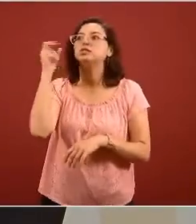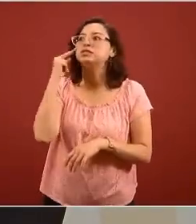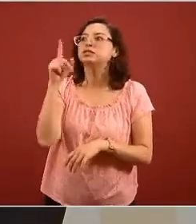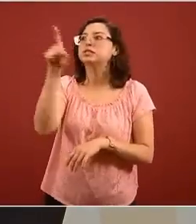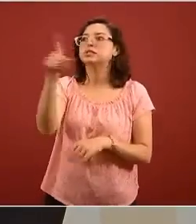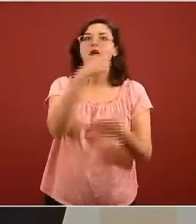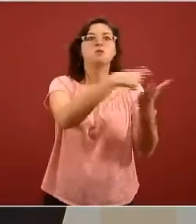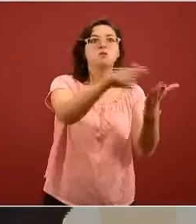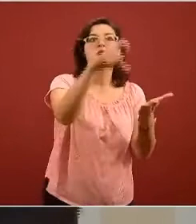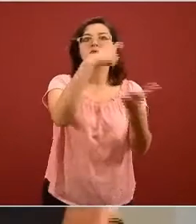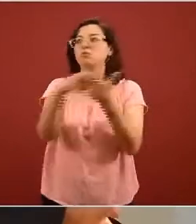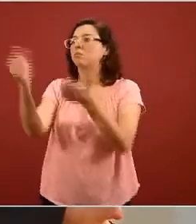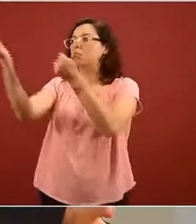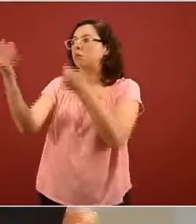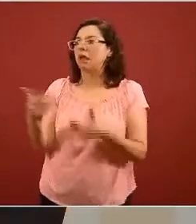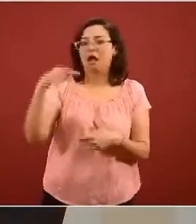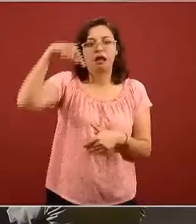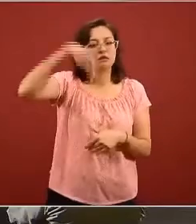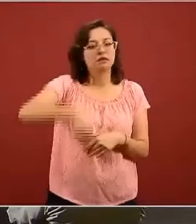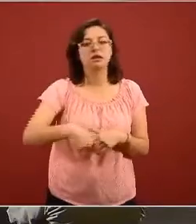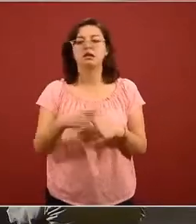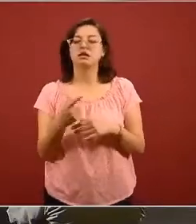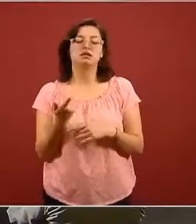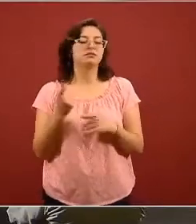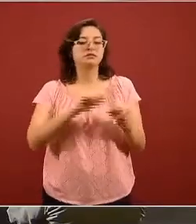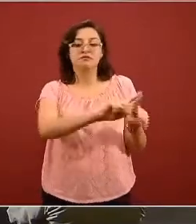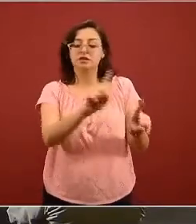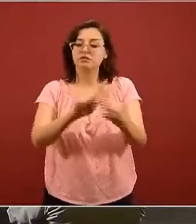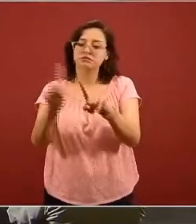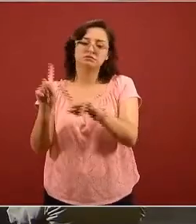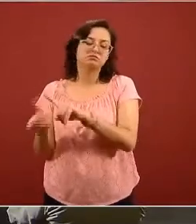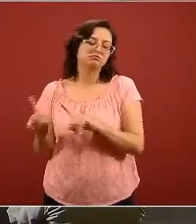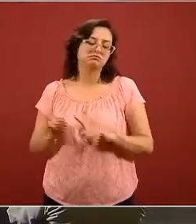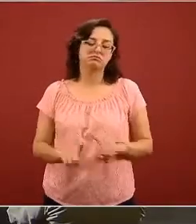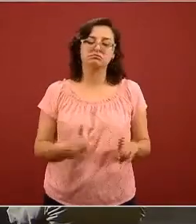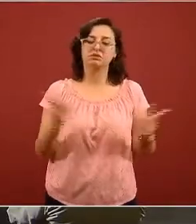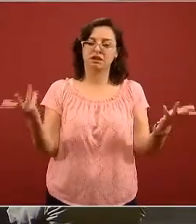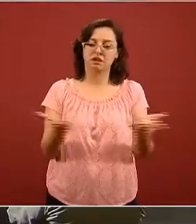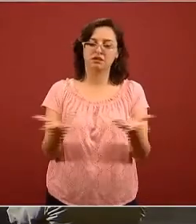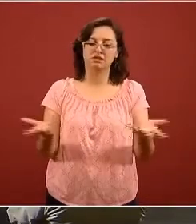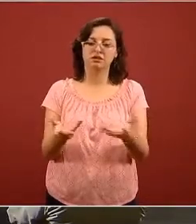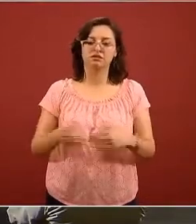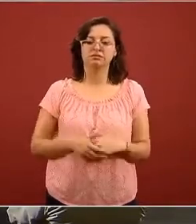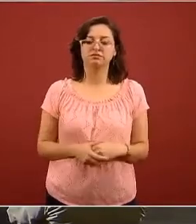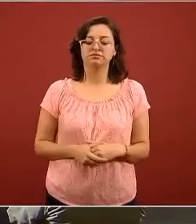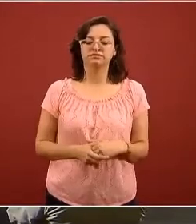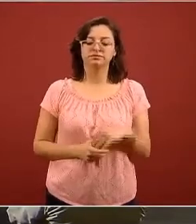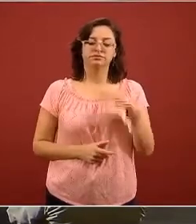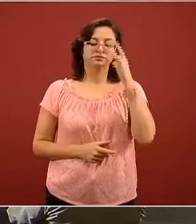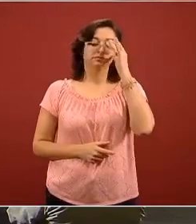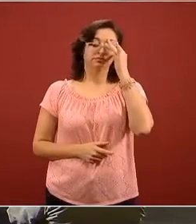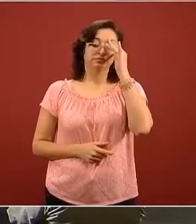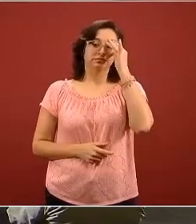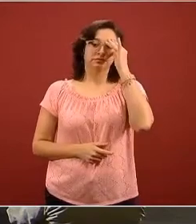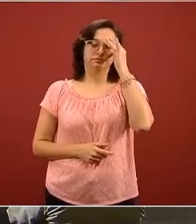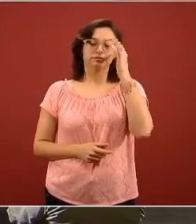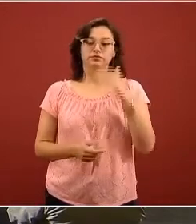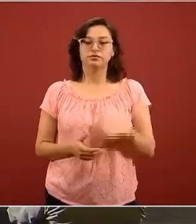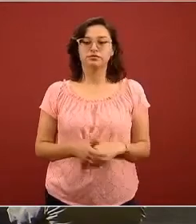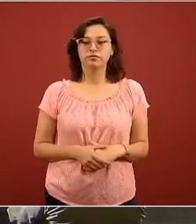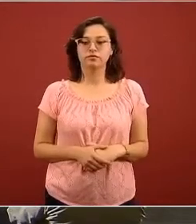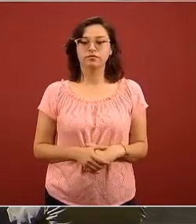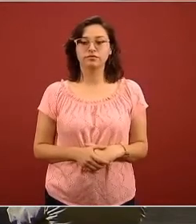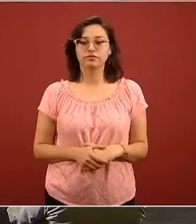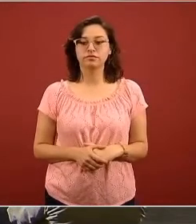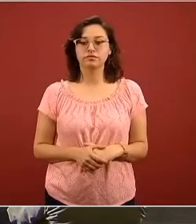con la producción nacional las compras que se hicieron los estados etcétera etcétera etcétera se lo voy a